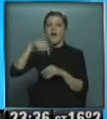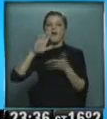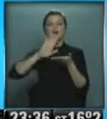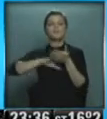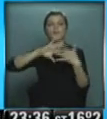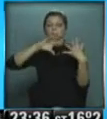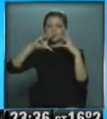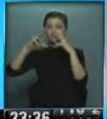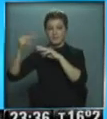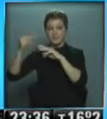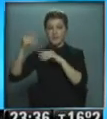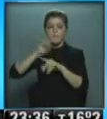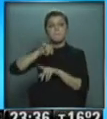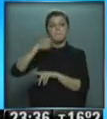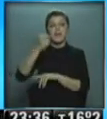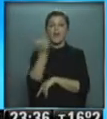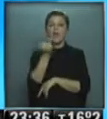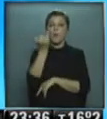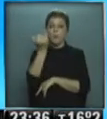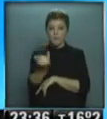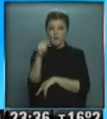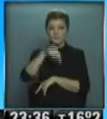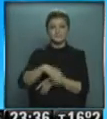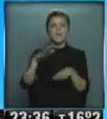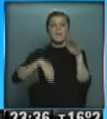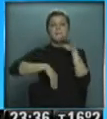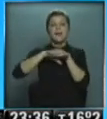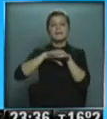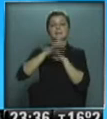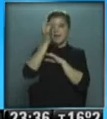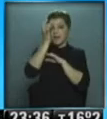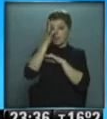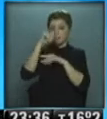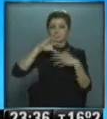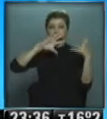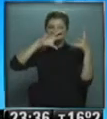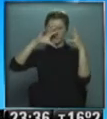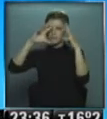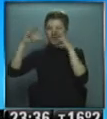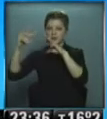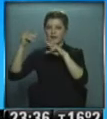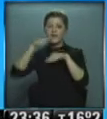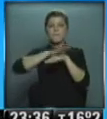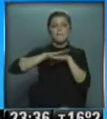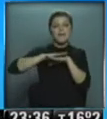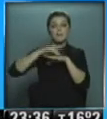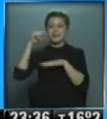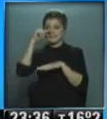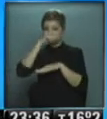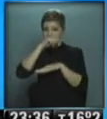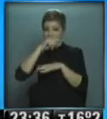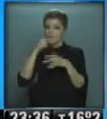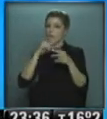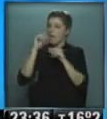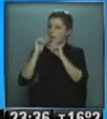sentido Pablo para mañana jueves se anticipa una máxima de 12 grados cielo parcialmente nublado 7 de mínima atención porque